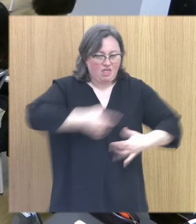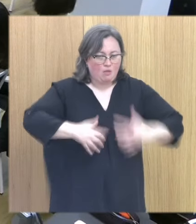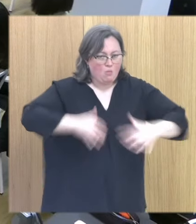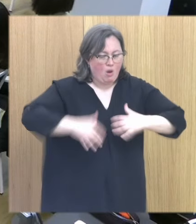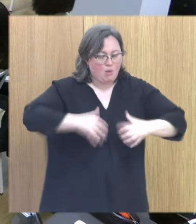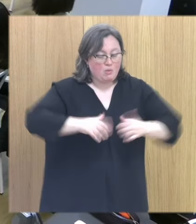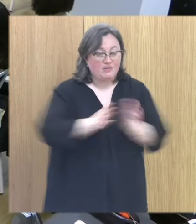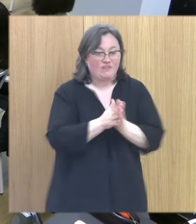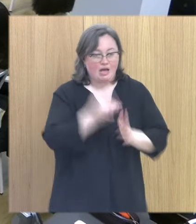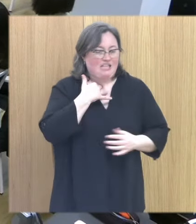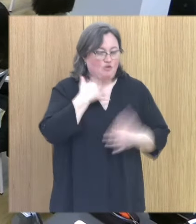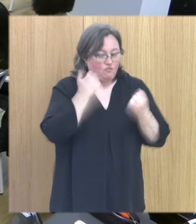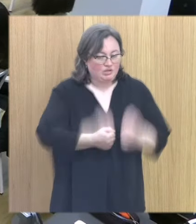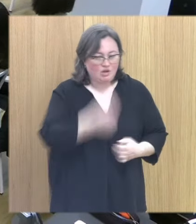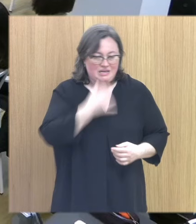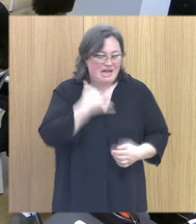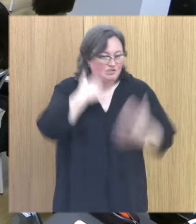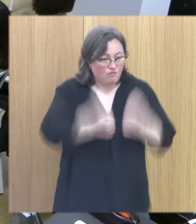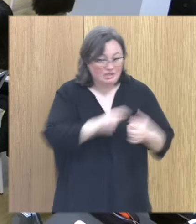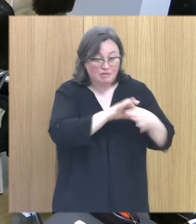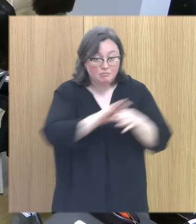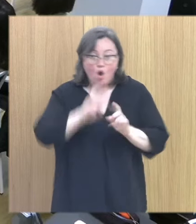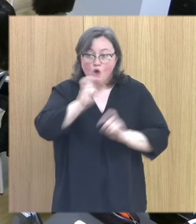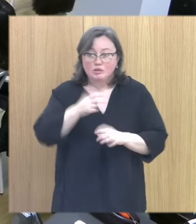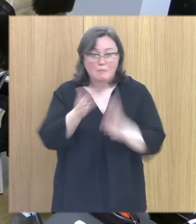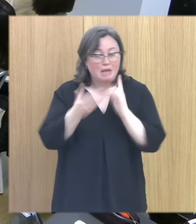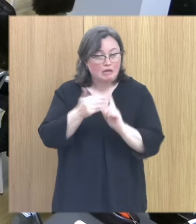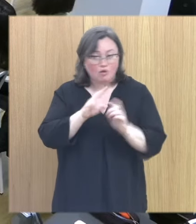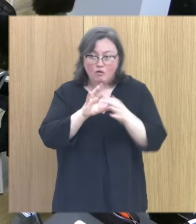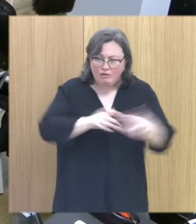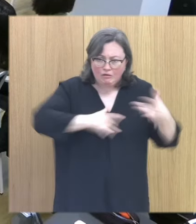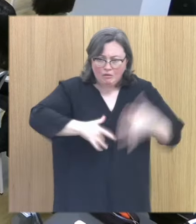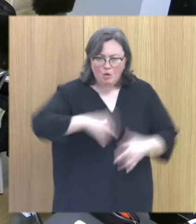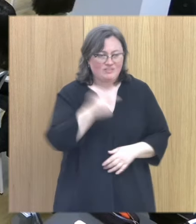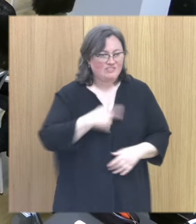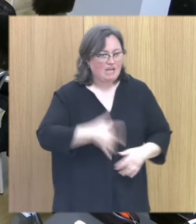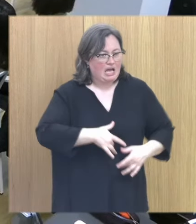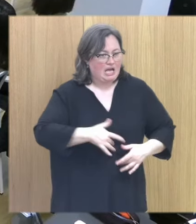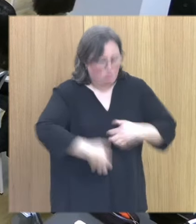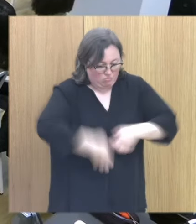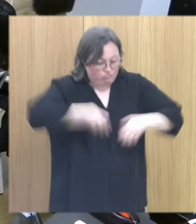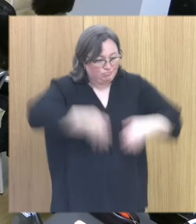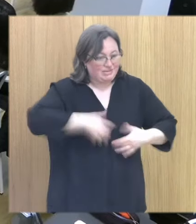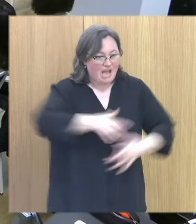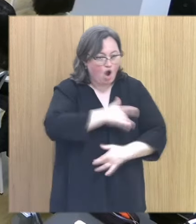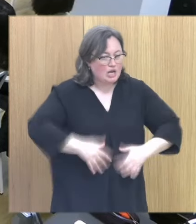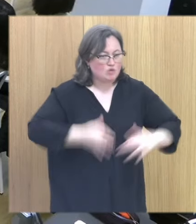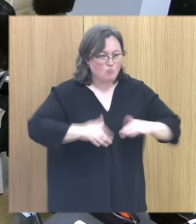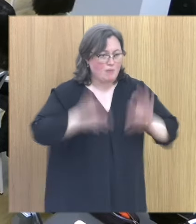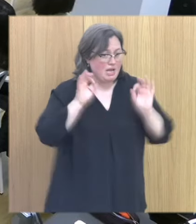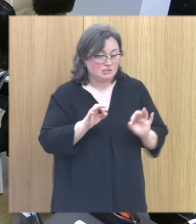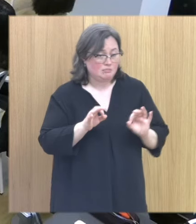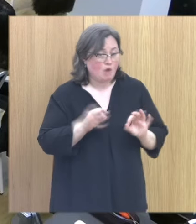paradigmática del abuso que no vais a encontrar en otras formas de maltrato porque te tienen que revolver la tripa literalmente para producirte